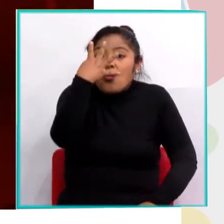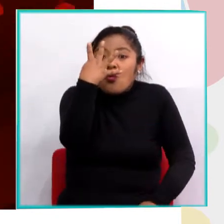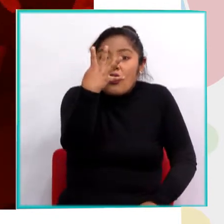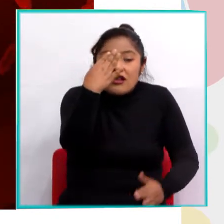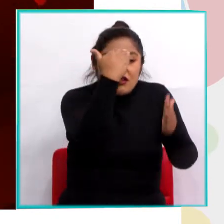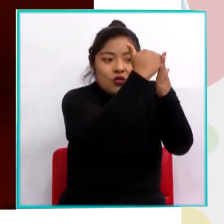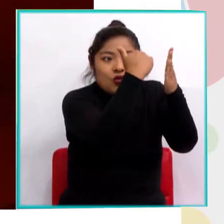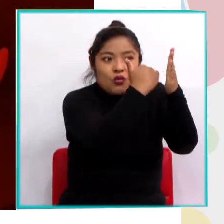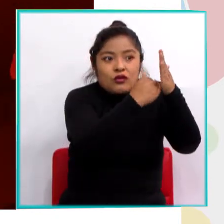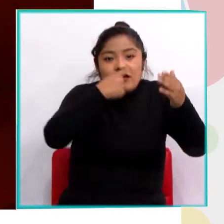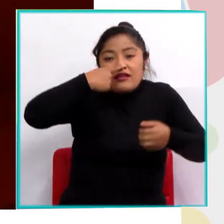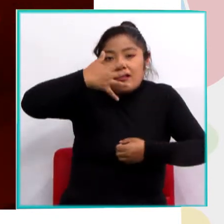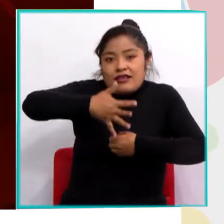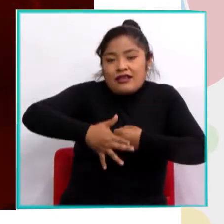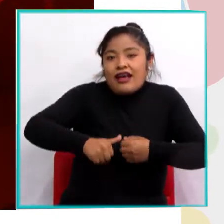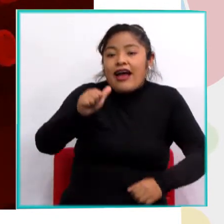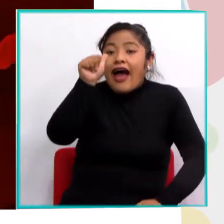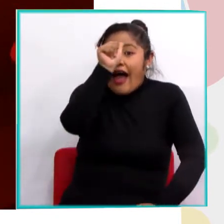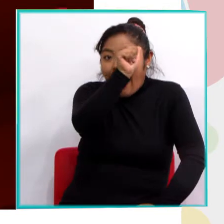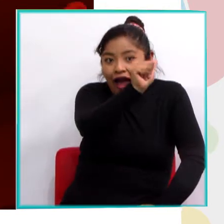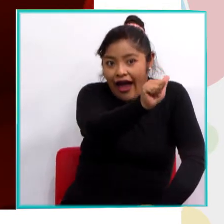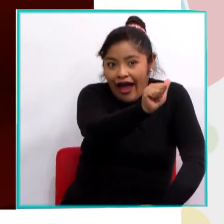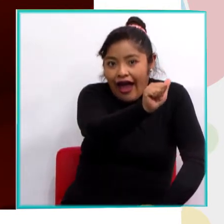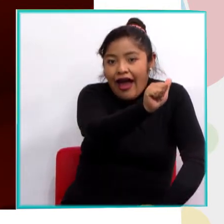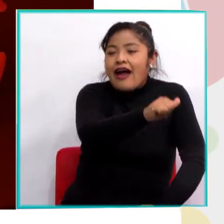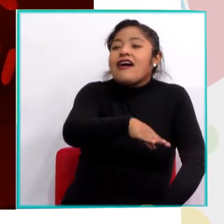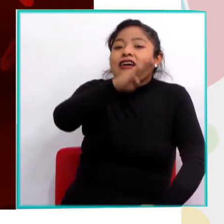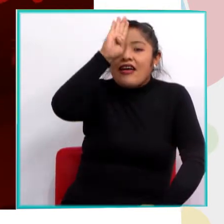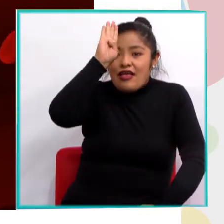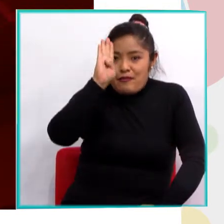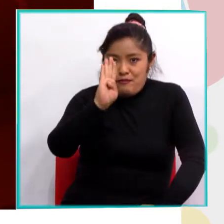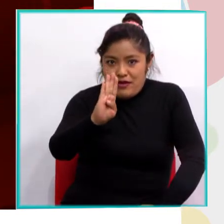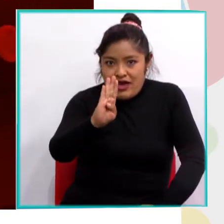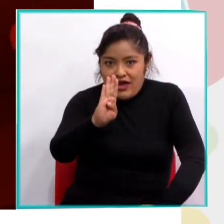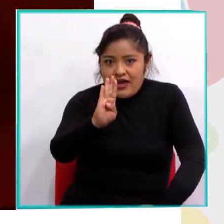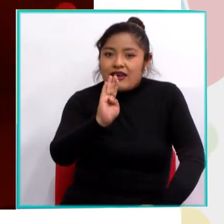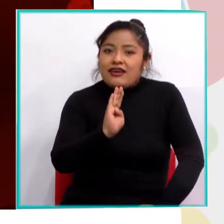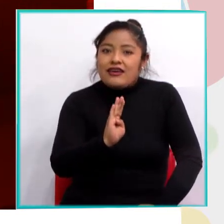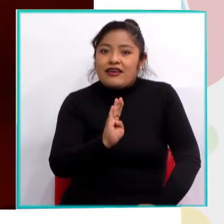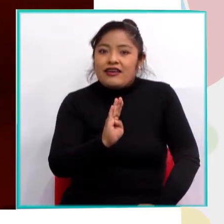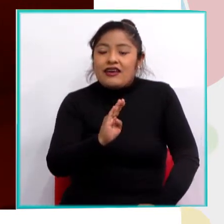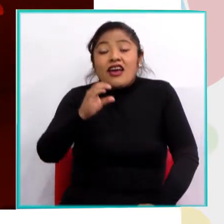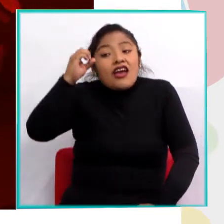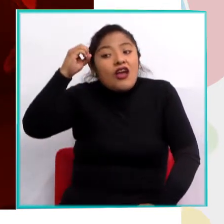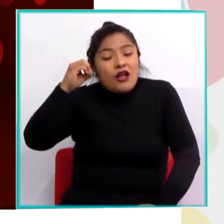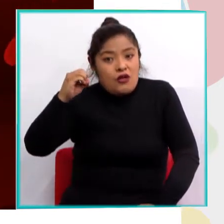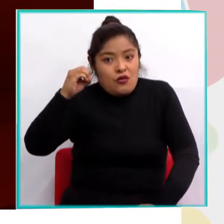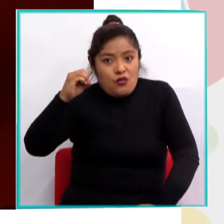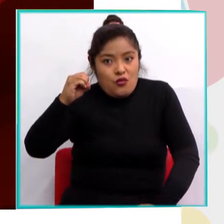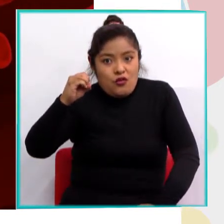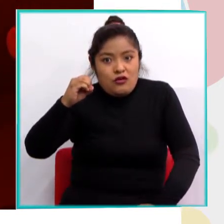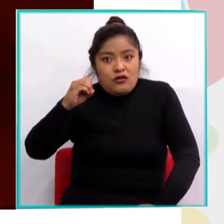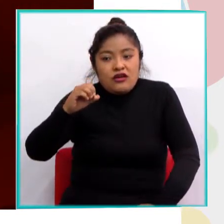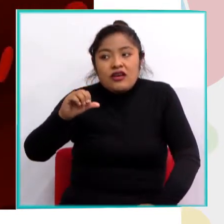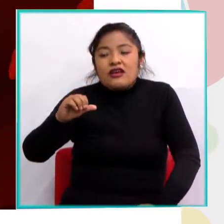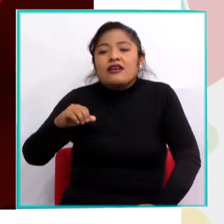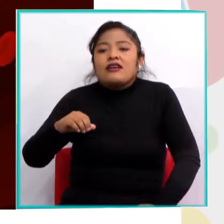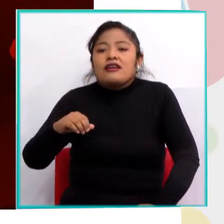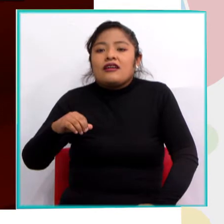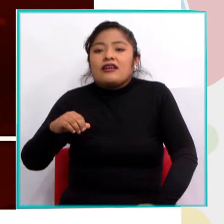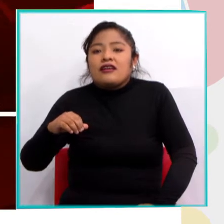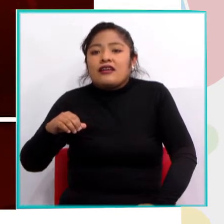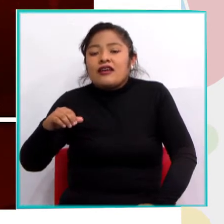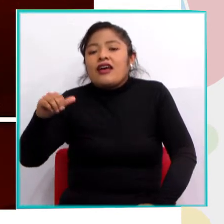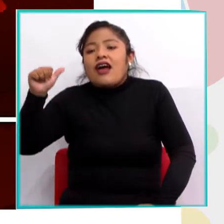El tipo A, tipo B, tipo O o el tipo